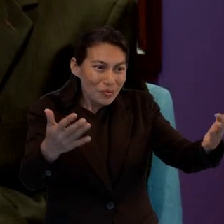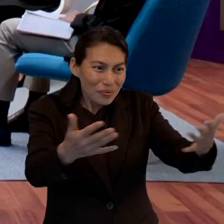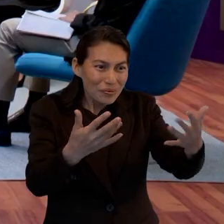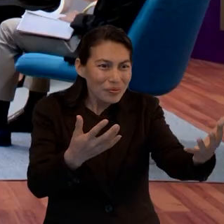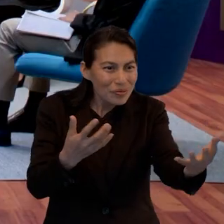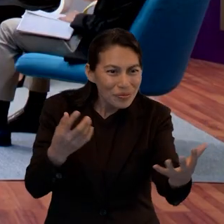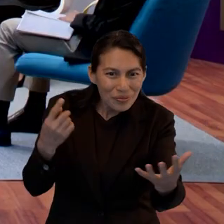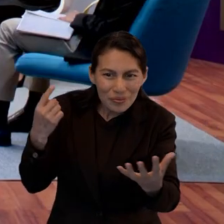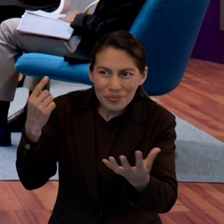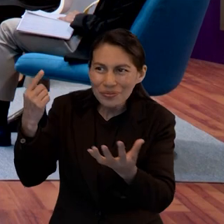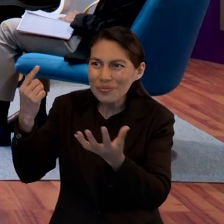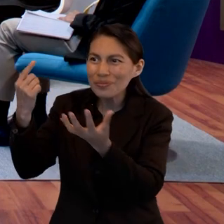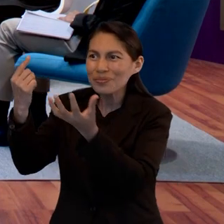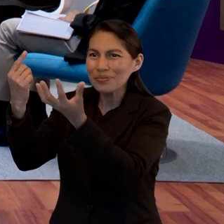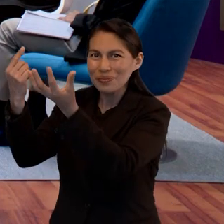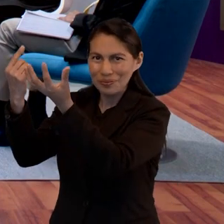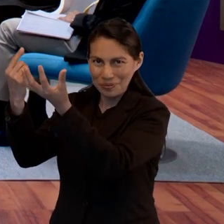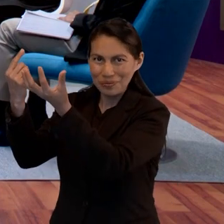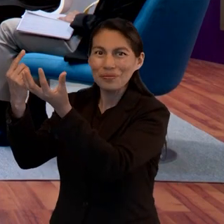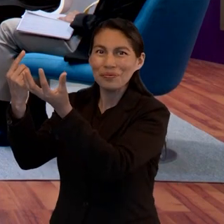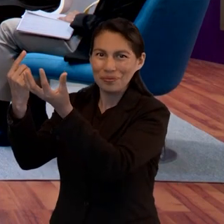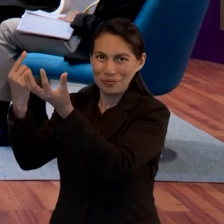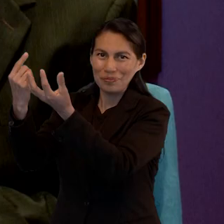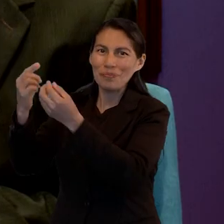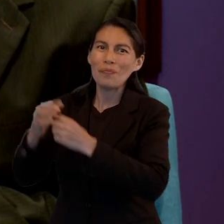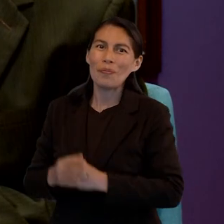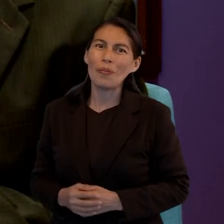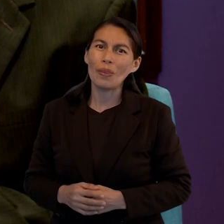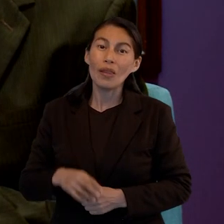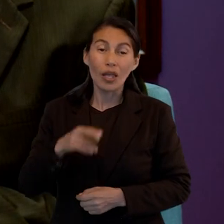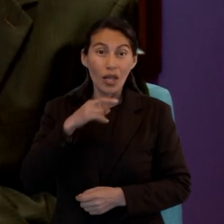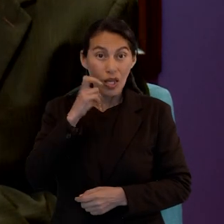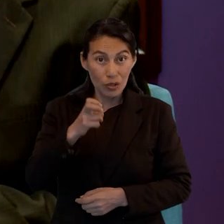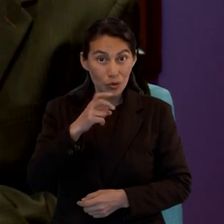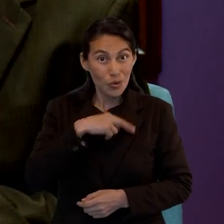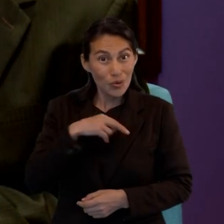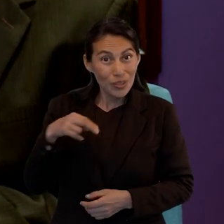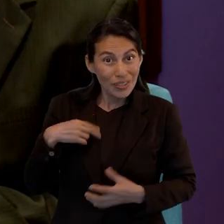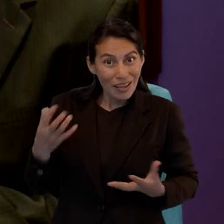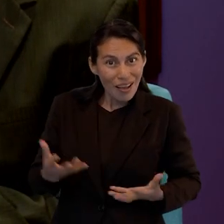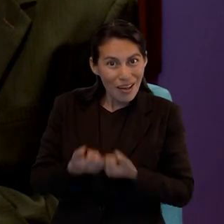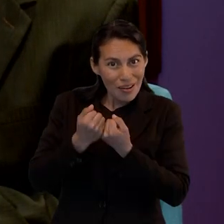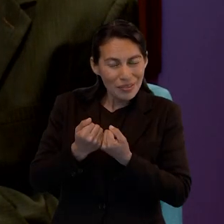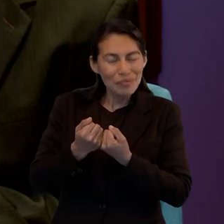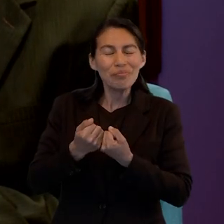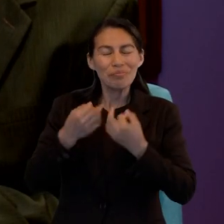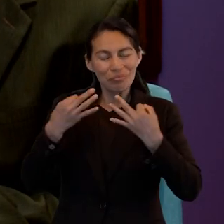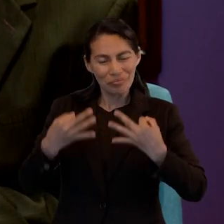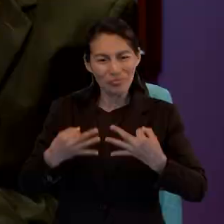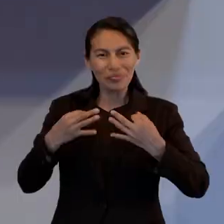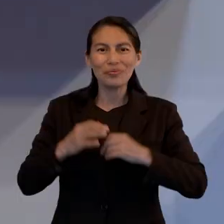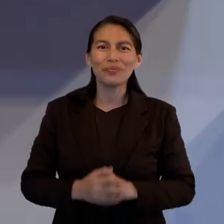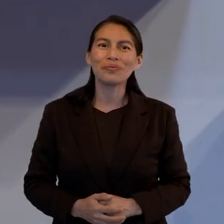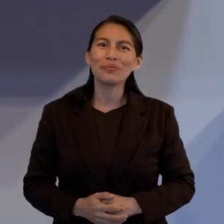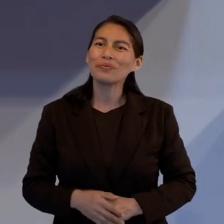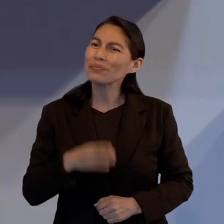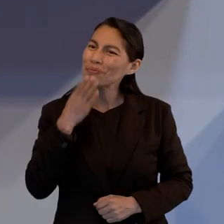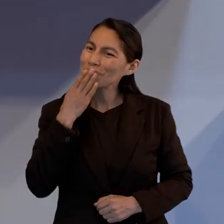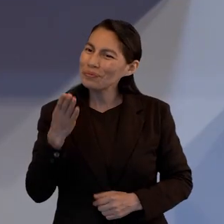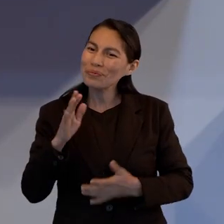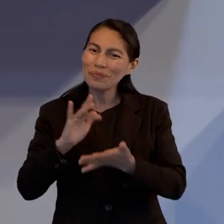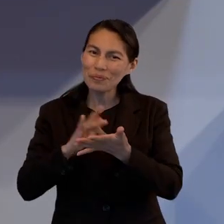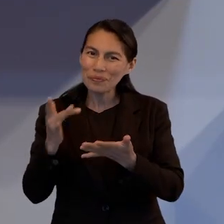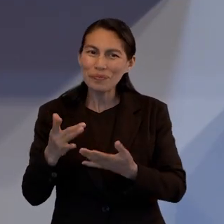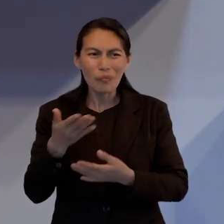nosotros, entender que esa presencia nos garantiza nuestra salvación. Muy, muy bien,